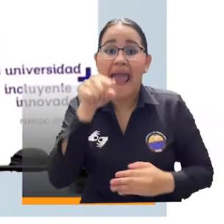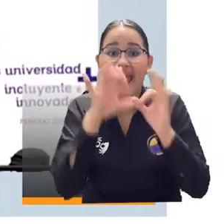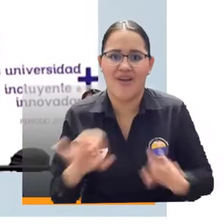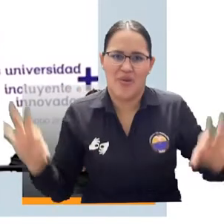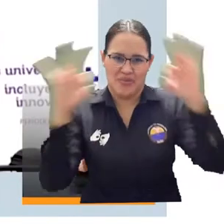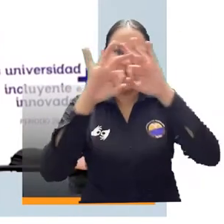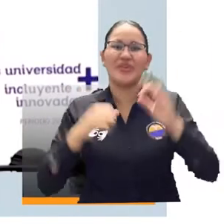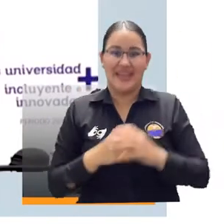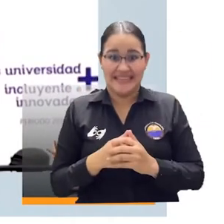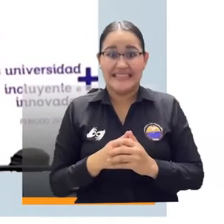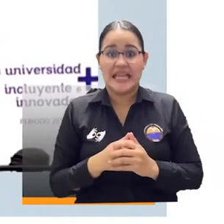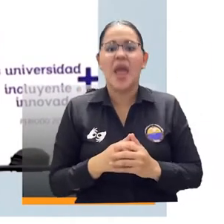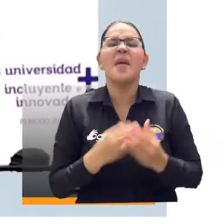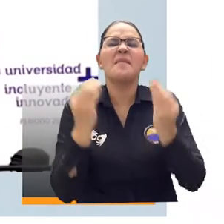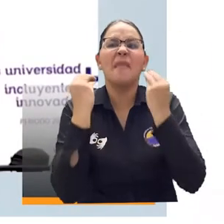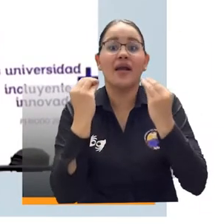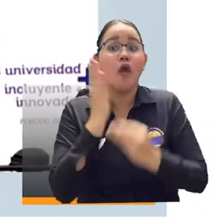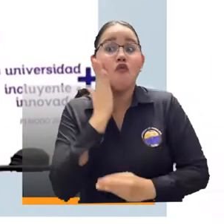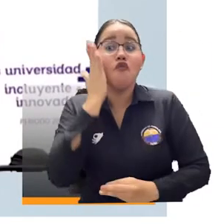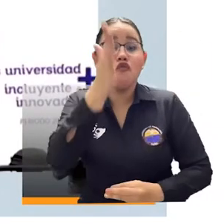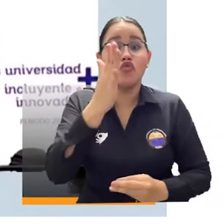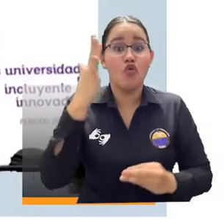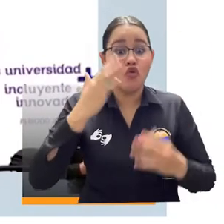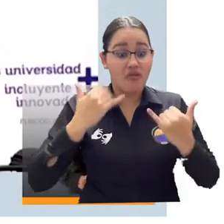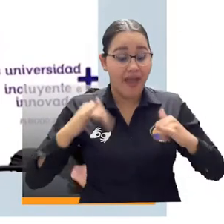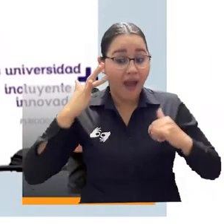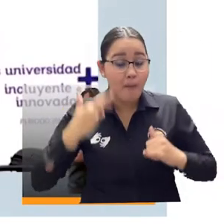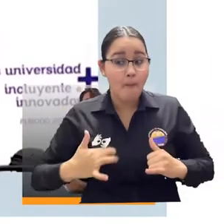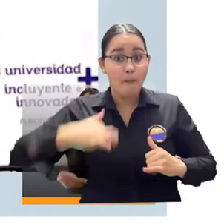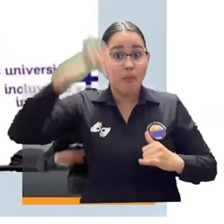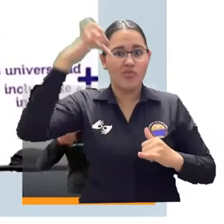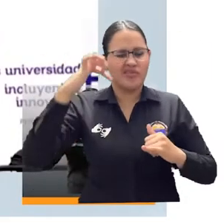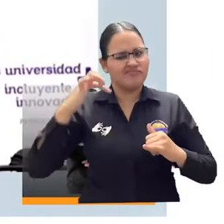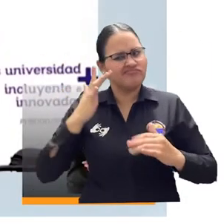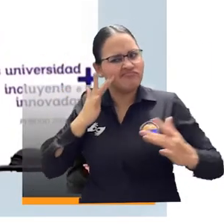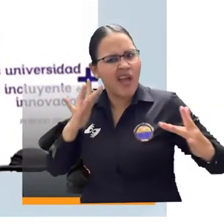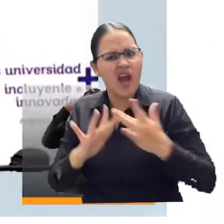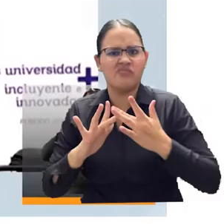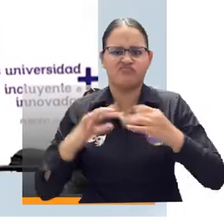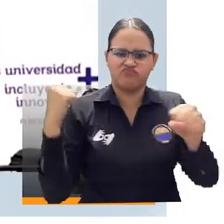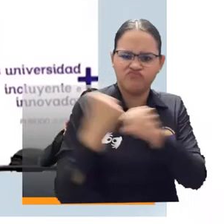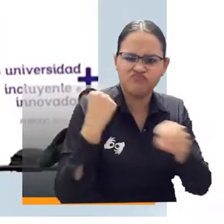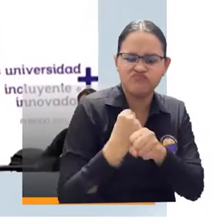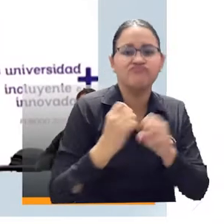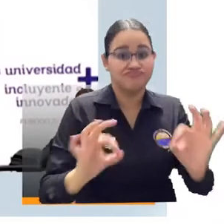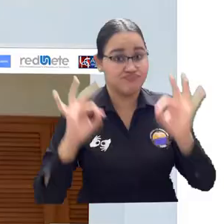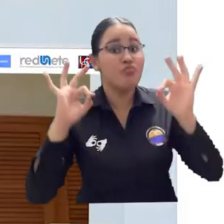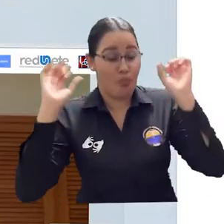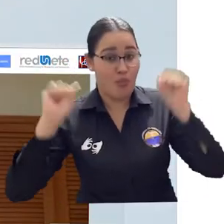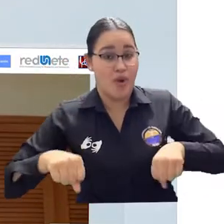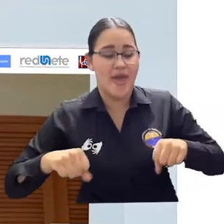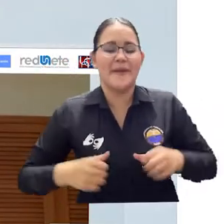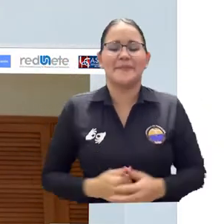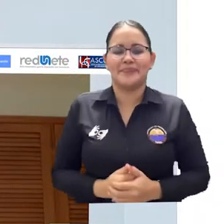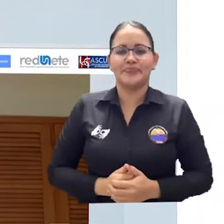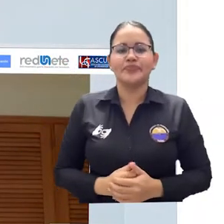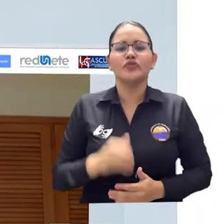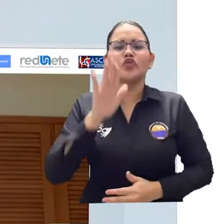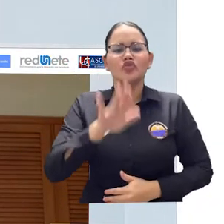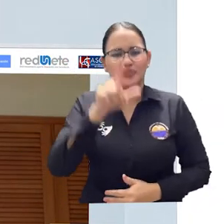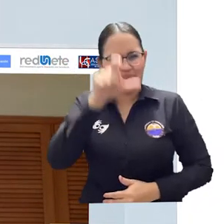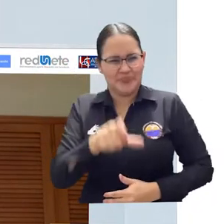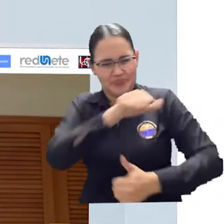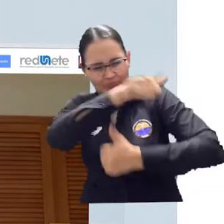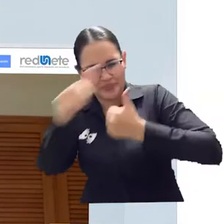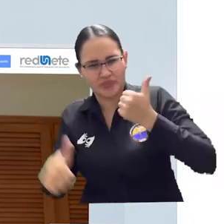entrelazando para a lo largo de la vida profesional desarrollar esas competencias profesionales y personales. A través de la moderación